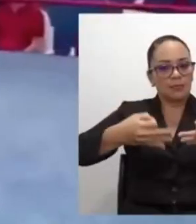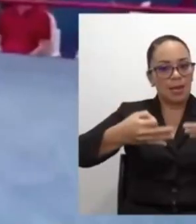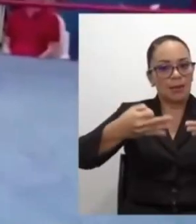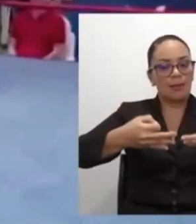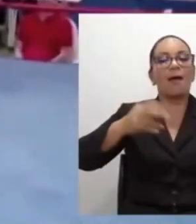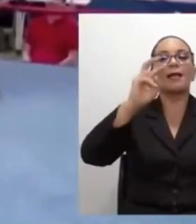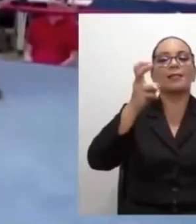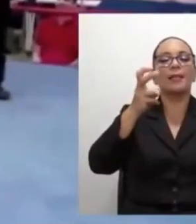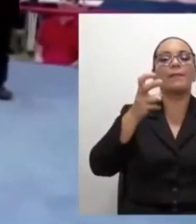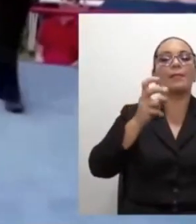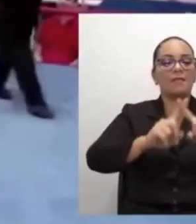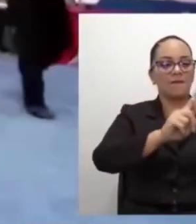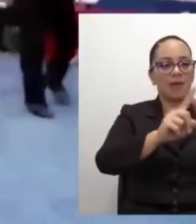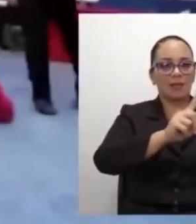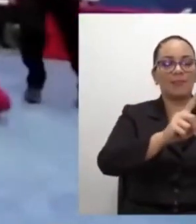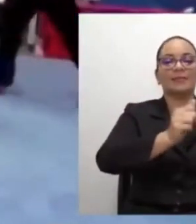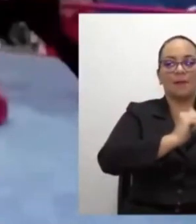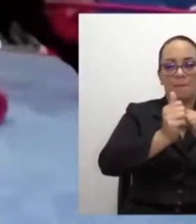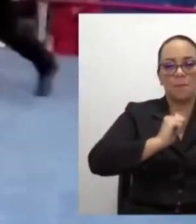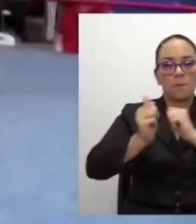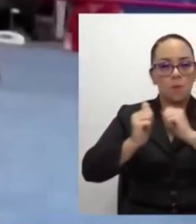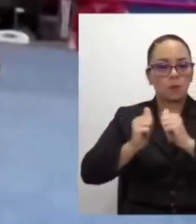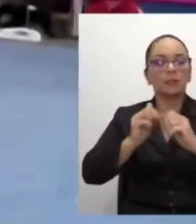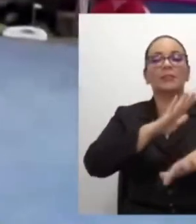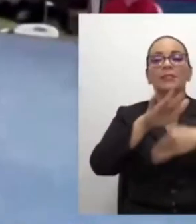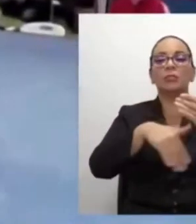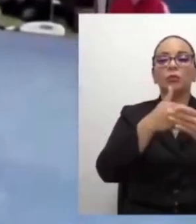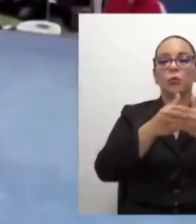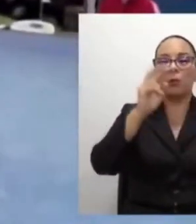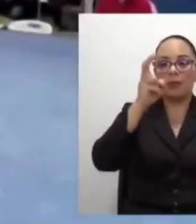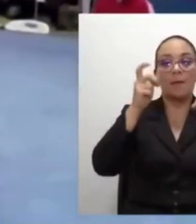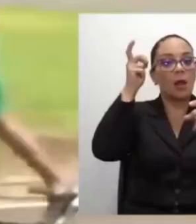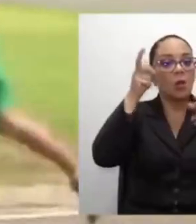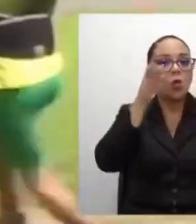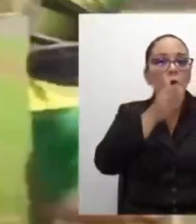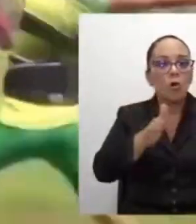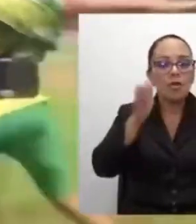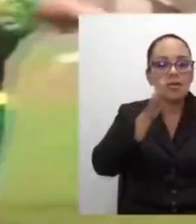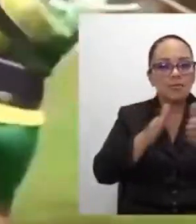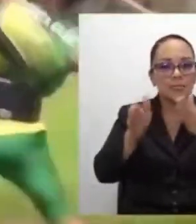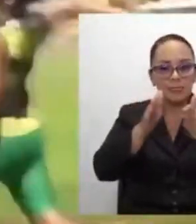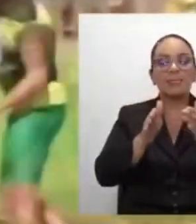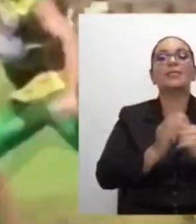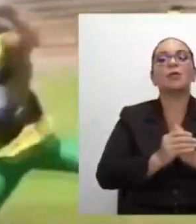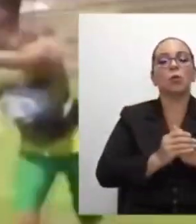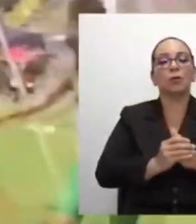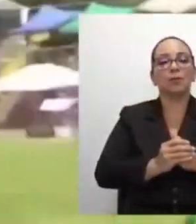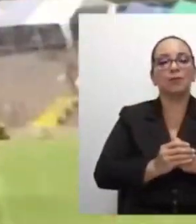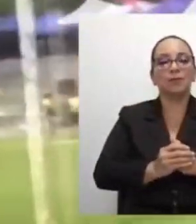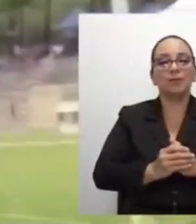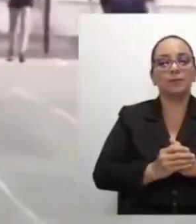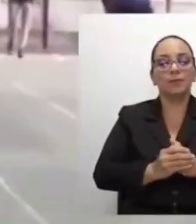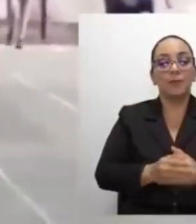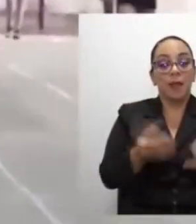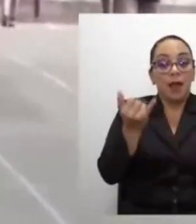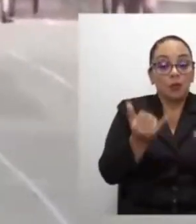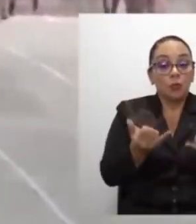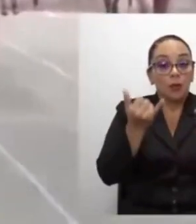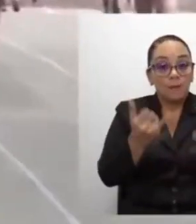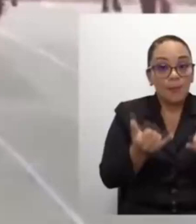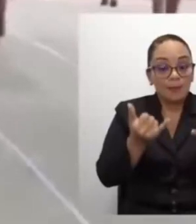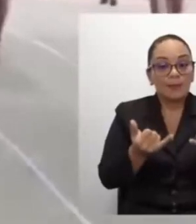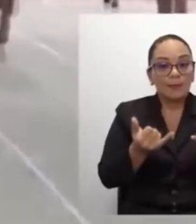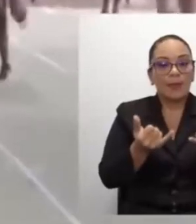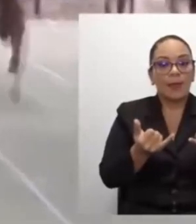Recreación y las Agrupaciones Deportivas, buscan fomentar en los participantes y en los estudiantes del MEP la